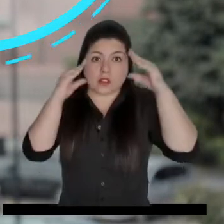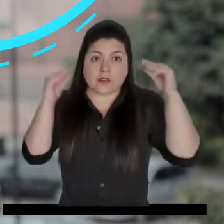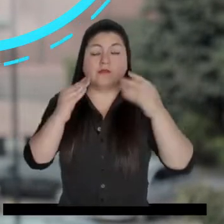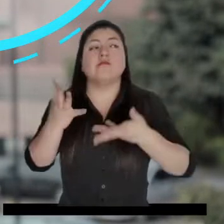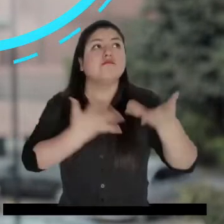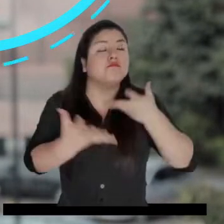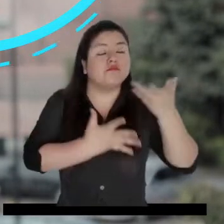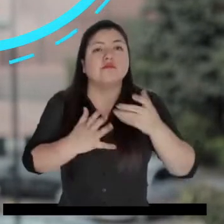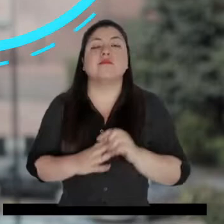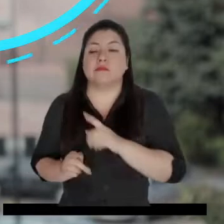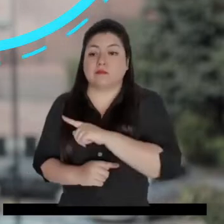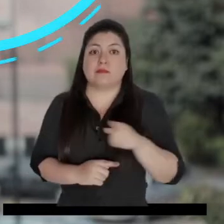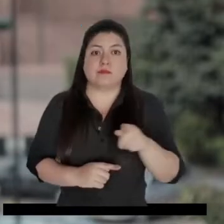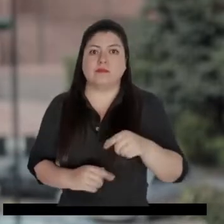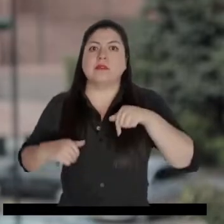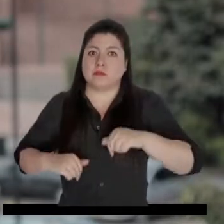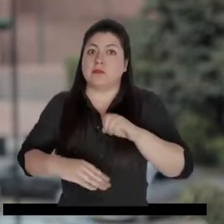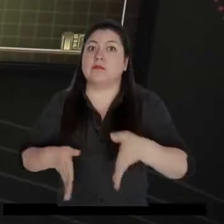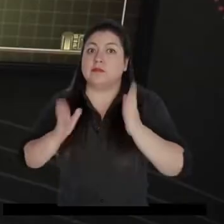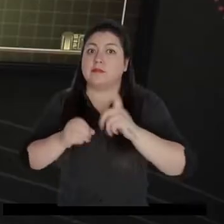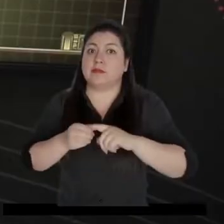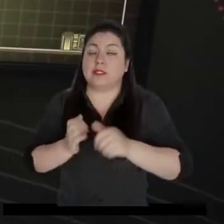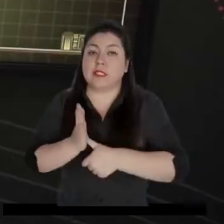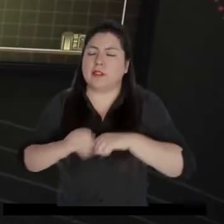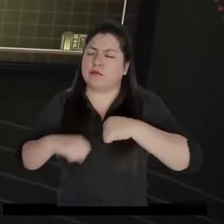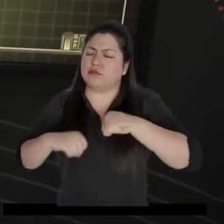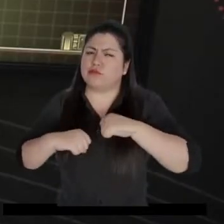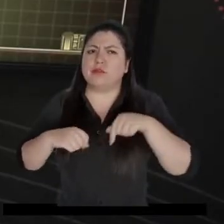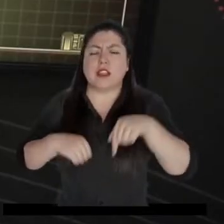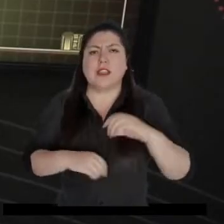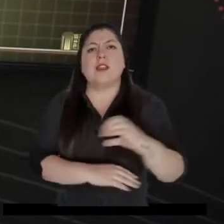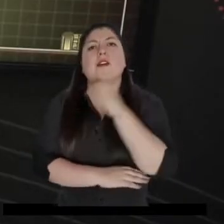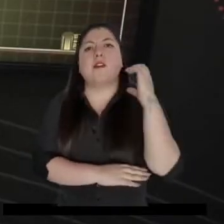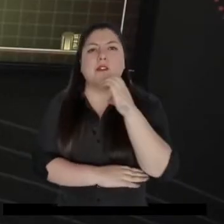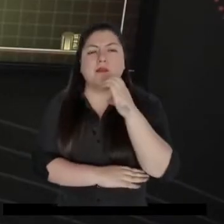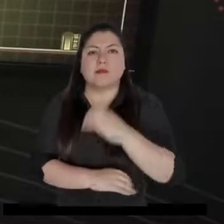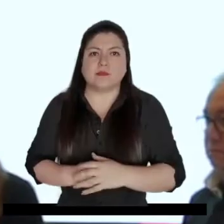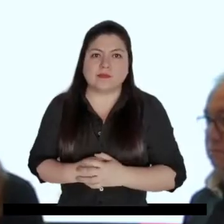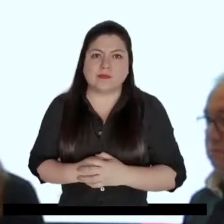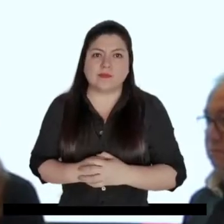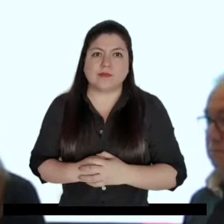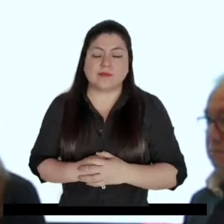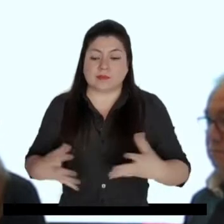Holandés para la Democracia Multipartidaria, demuestran el dinamismo que la entidad ha desarrollado en materia de cooperación en el país.